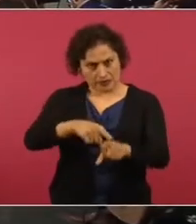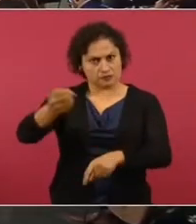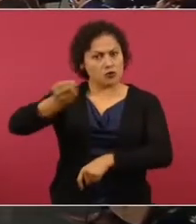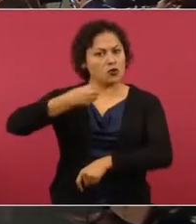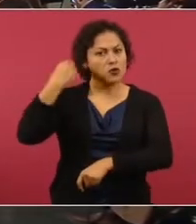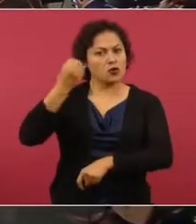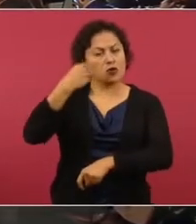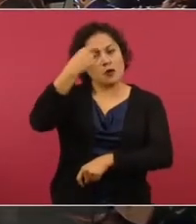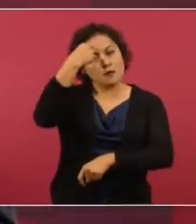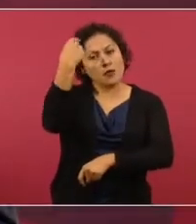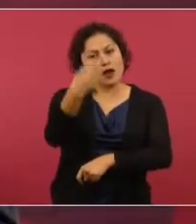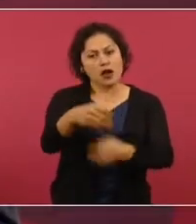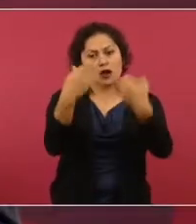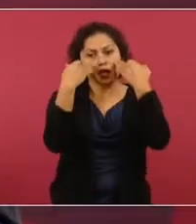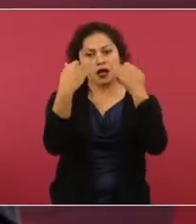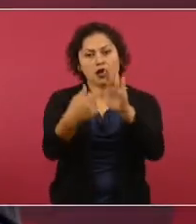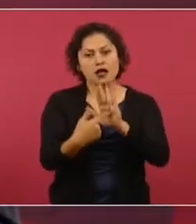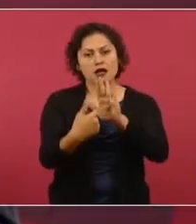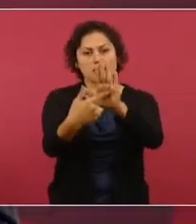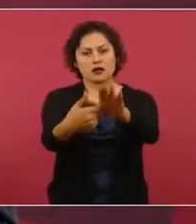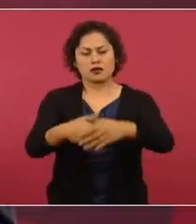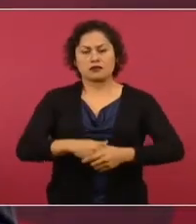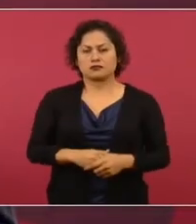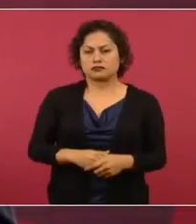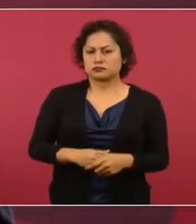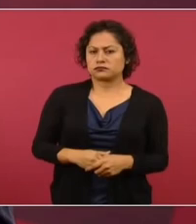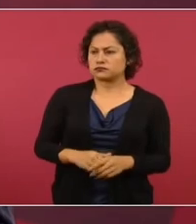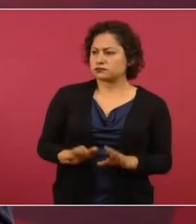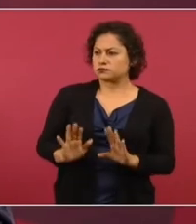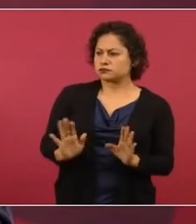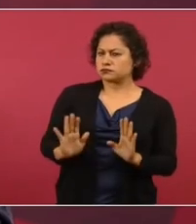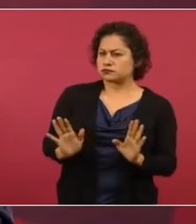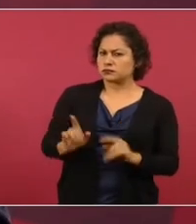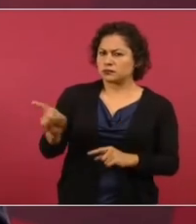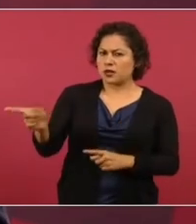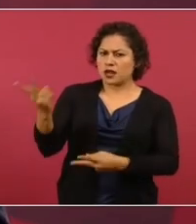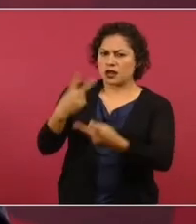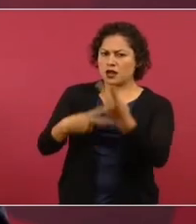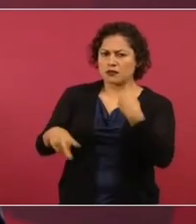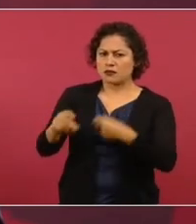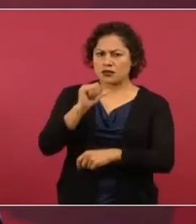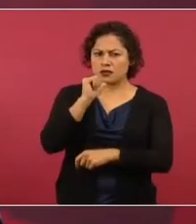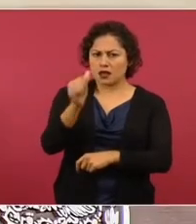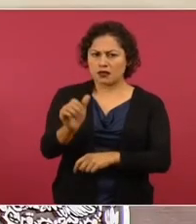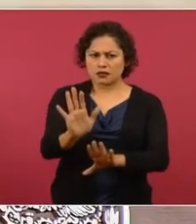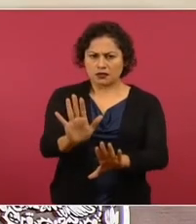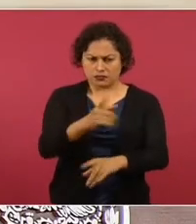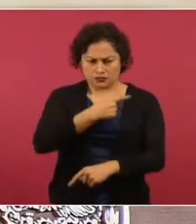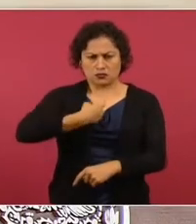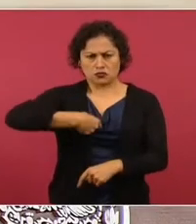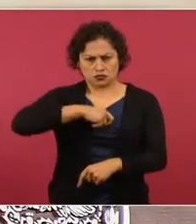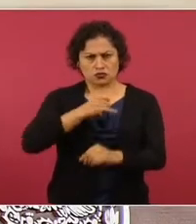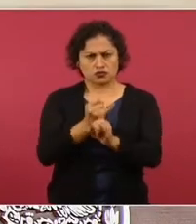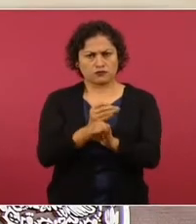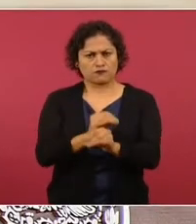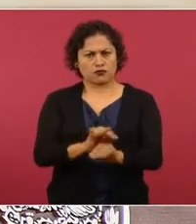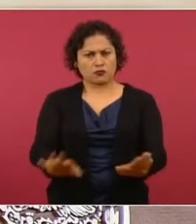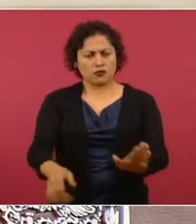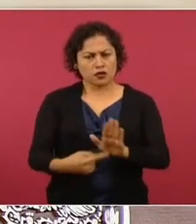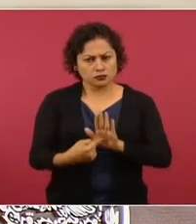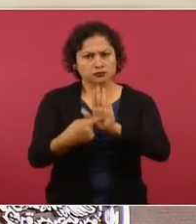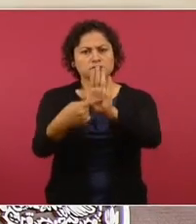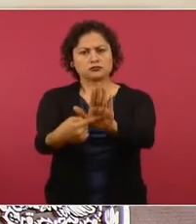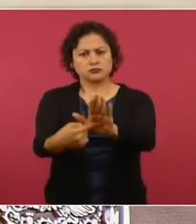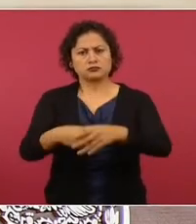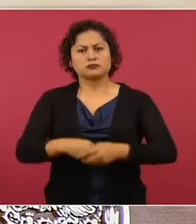tiene por qué venir. Nosotros informamos hoy mismo. Vamos a través